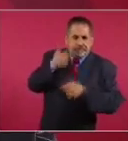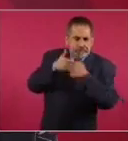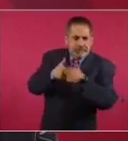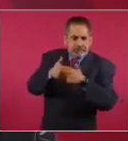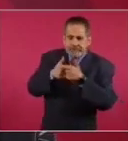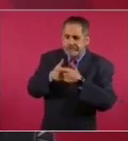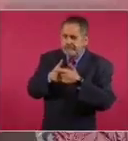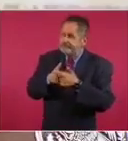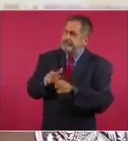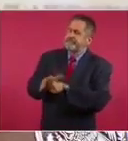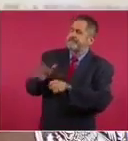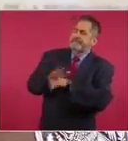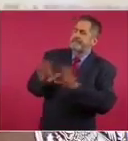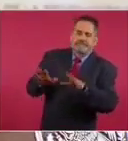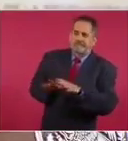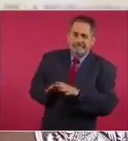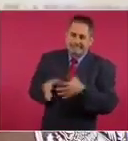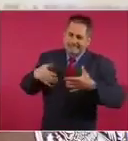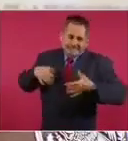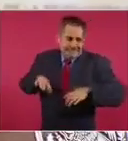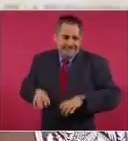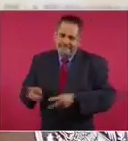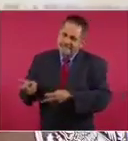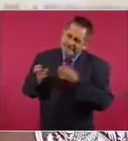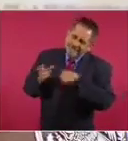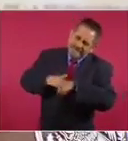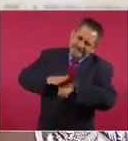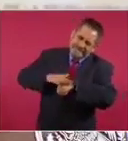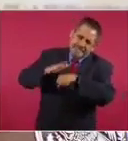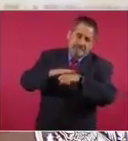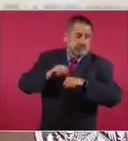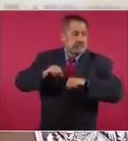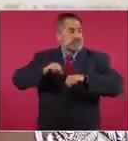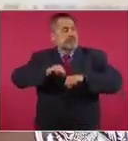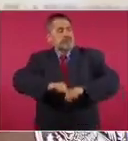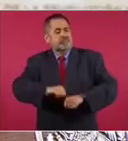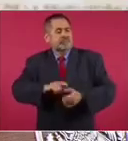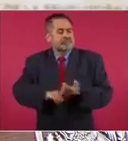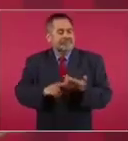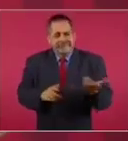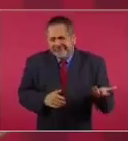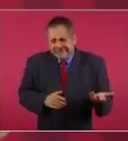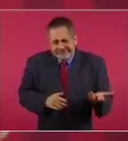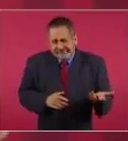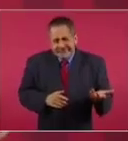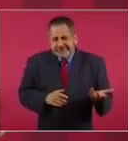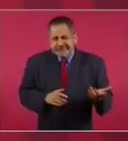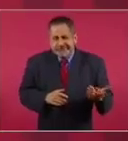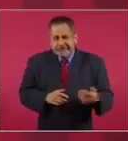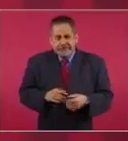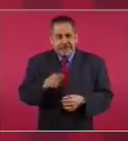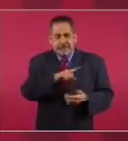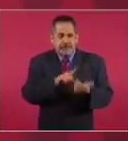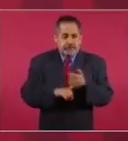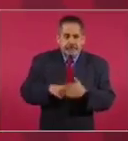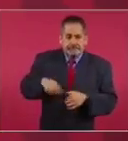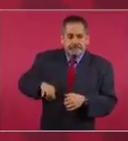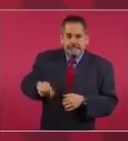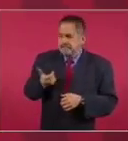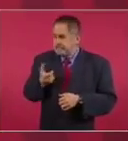llenadera, quieren mantener sus privilegios. Y si no es por interés económico,